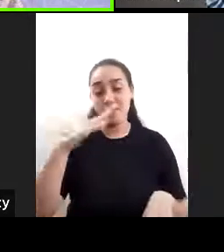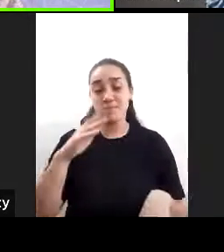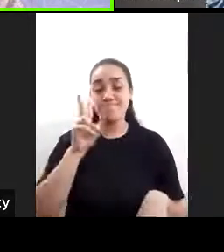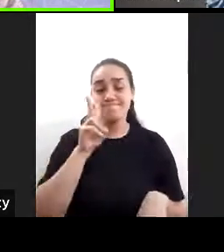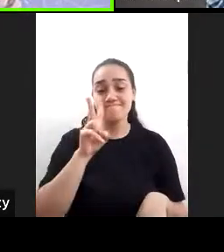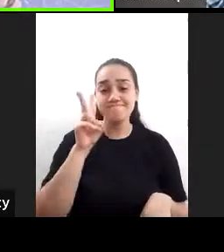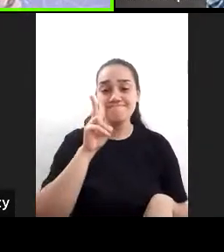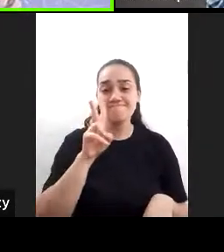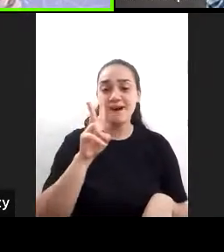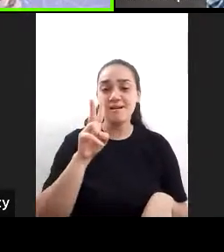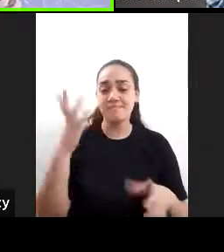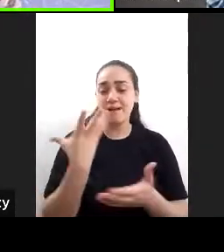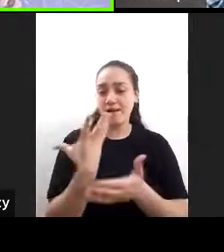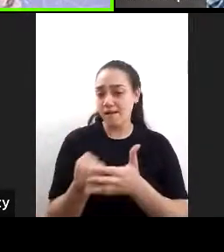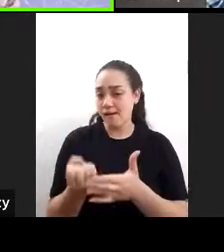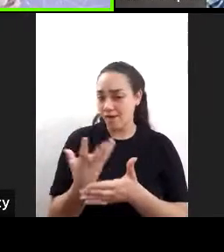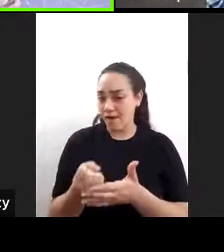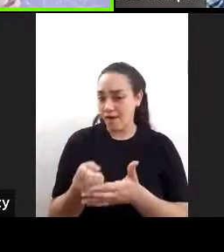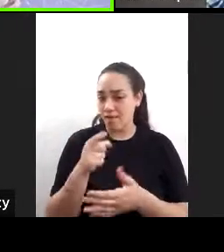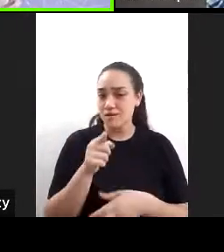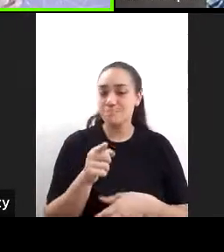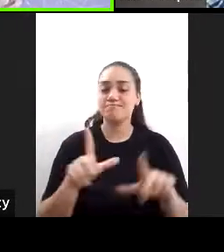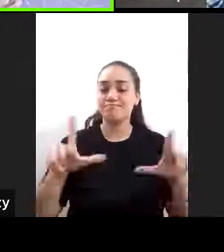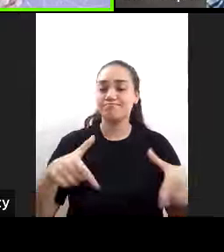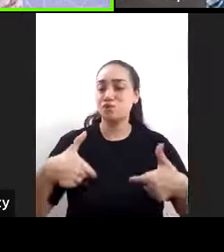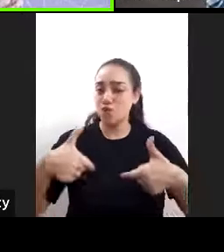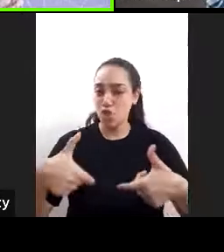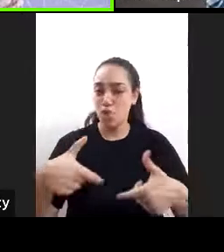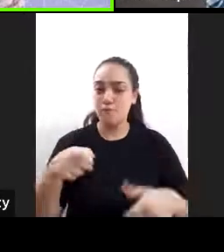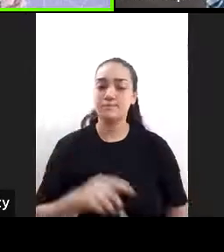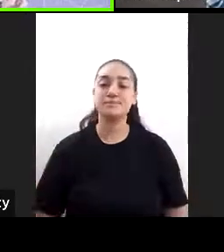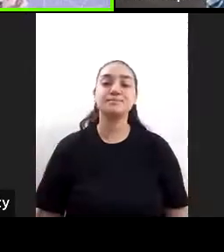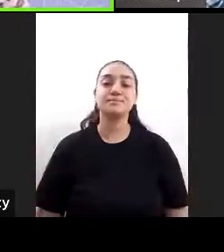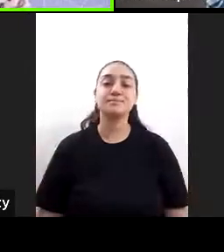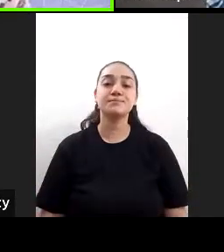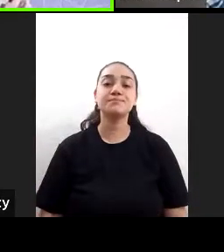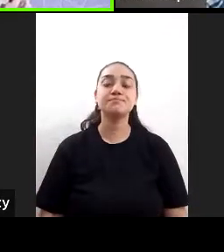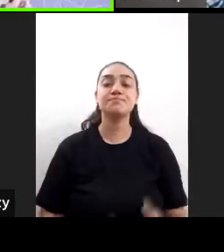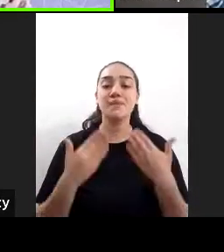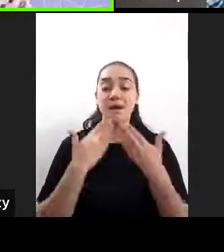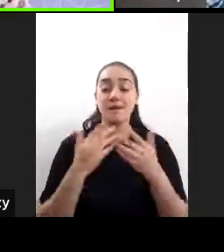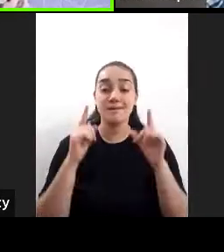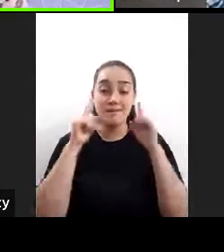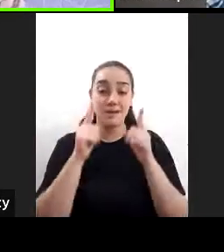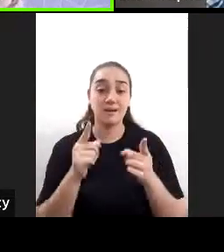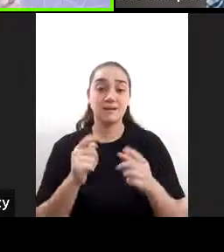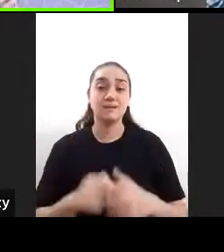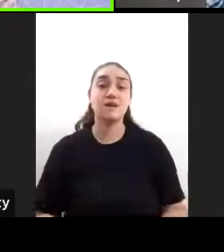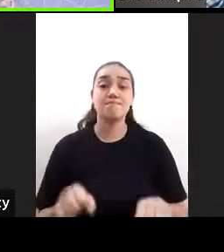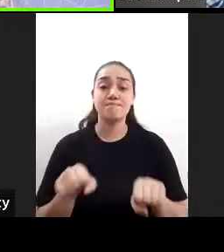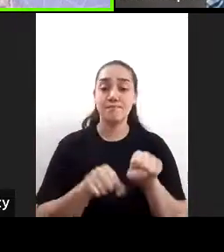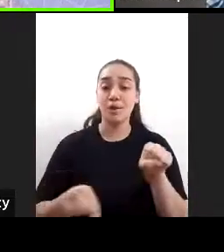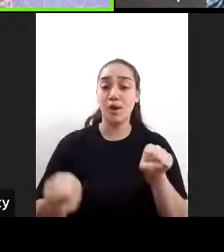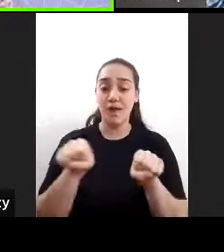canal les agradezco muchísimo a todos la atención vamos a estar conectados entiendo no sé si por el canal de